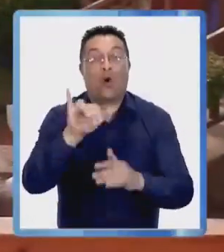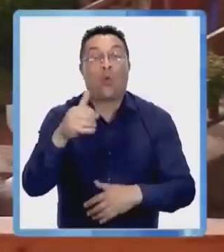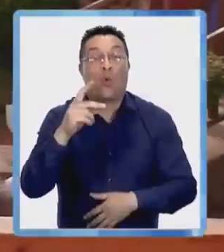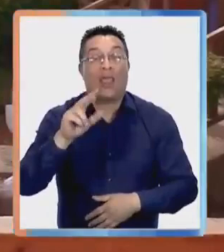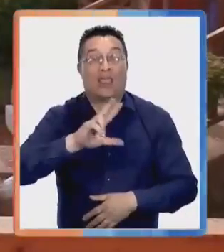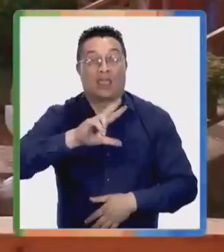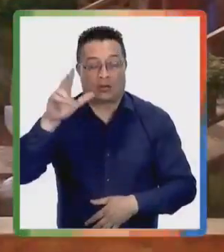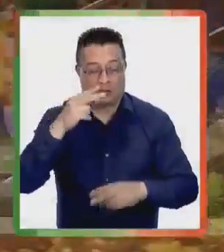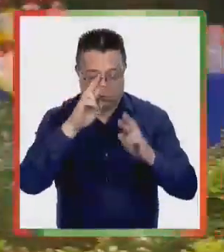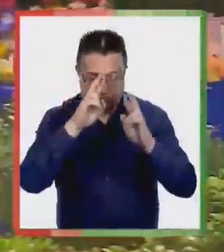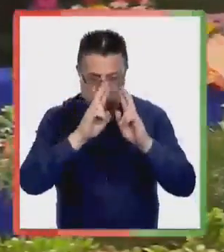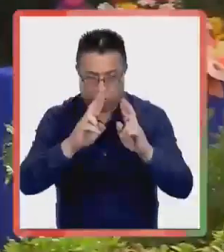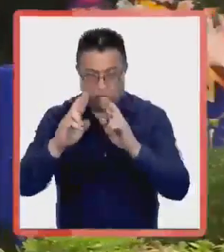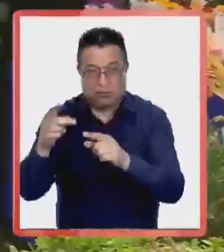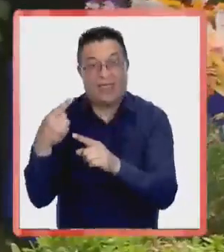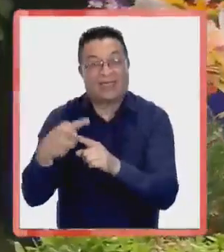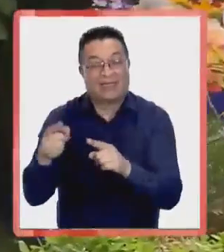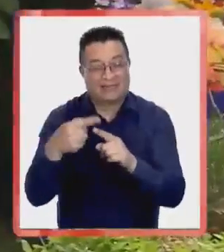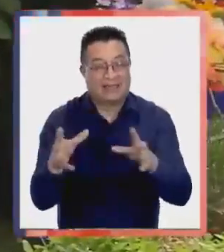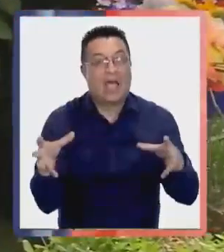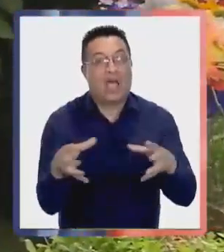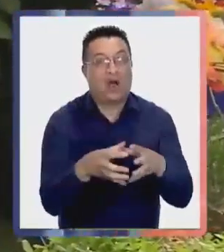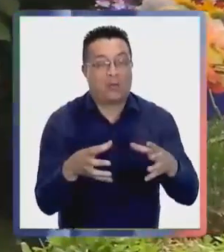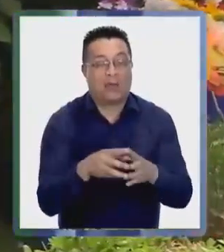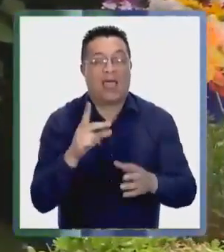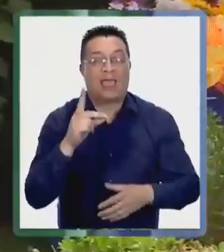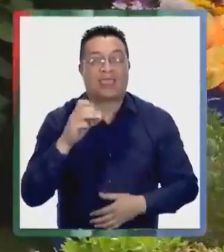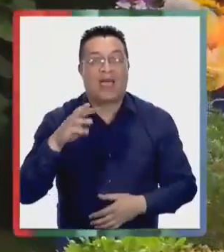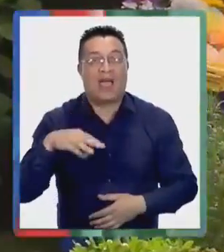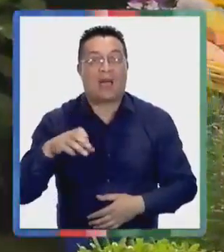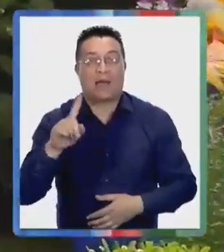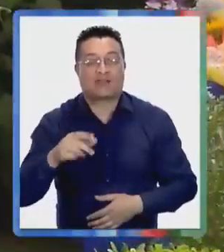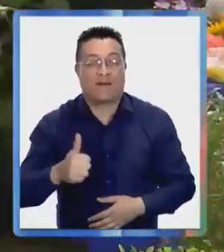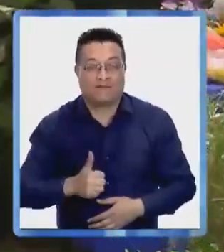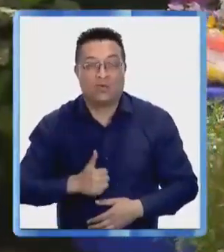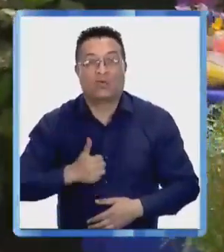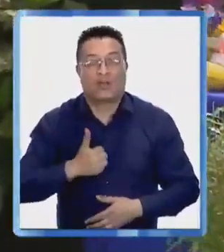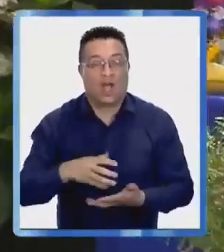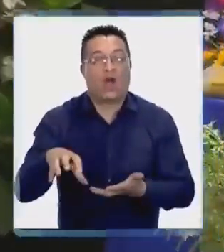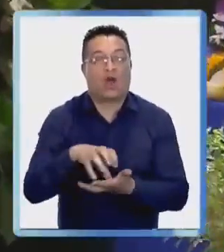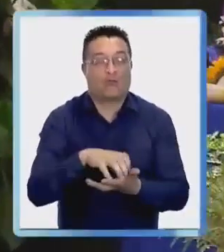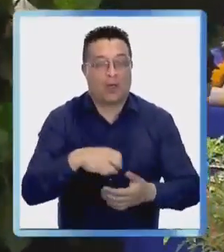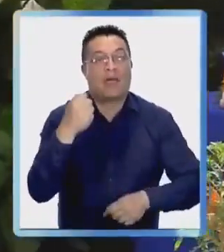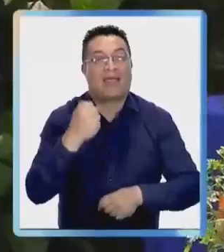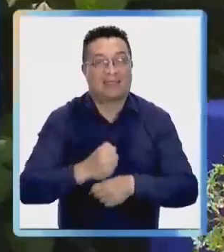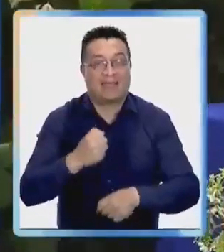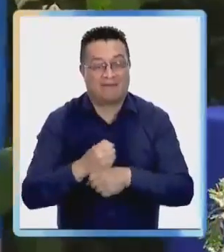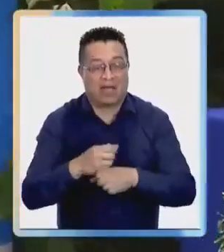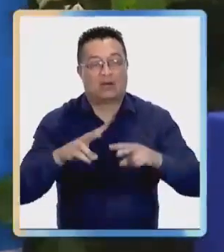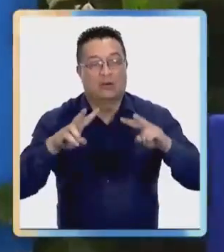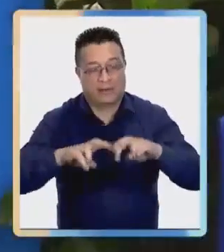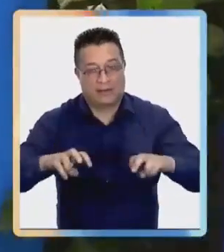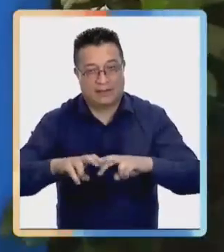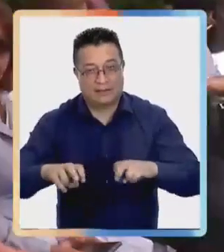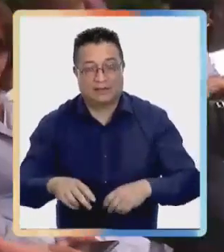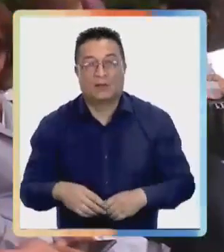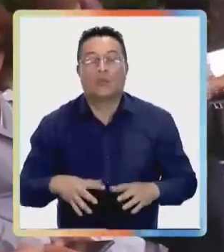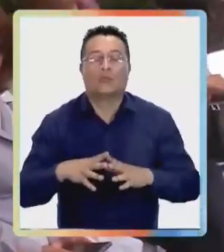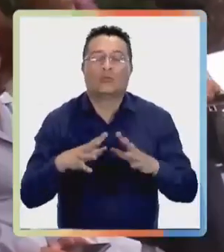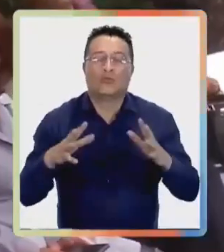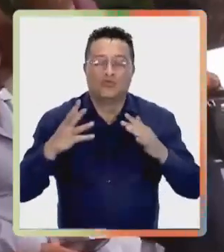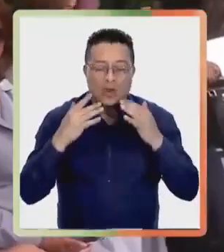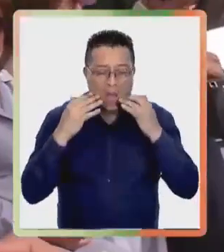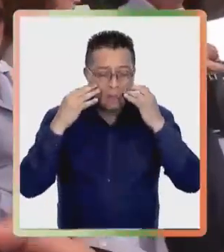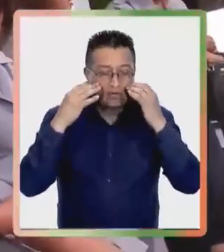reconocimientos a las distintas agrupaciones de damas voluntarias de la comuna por el trabajo que realizan. Mucha